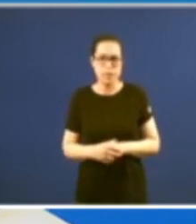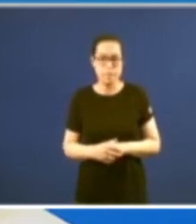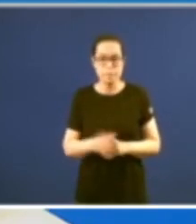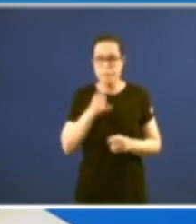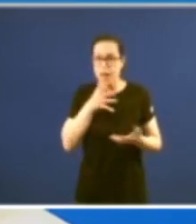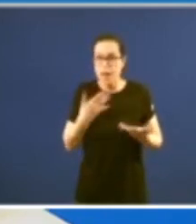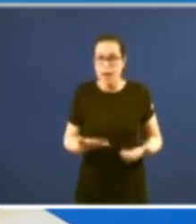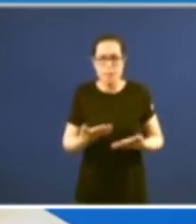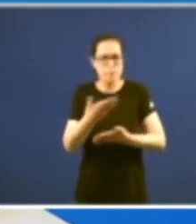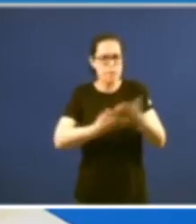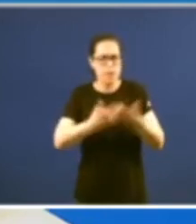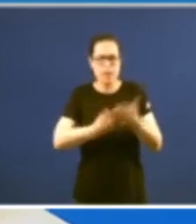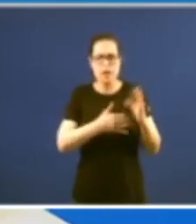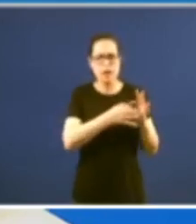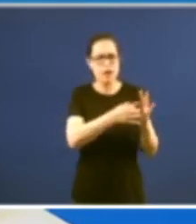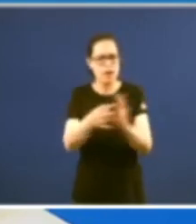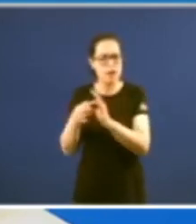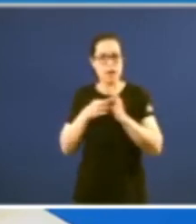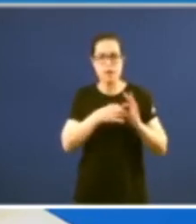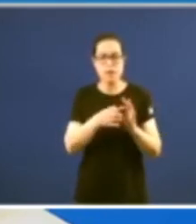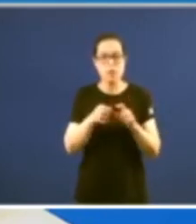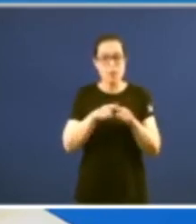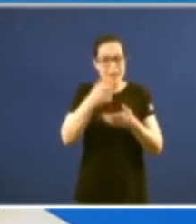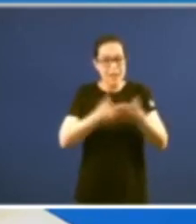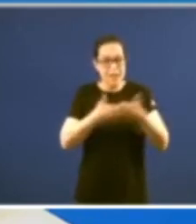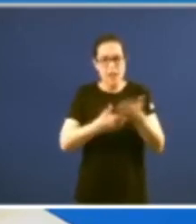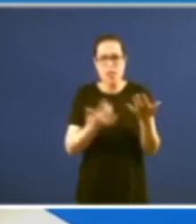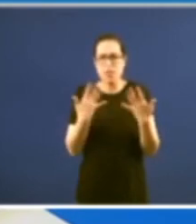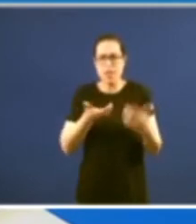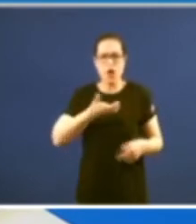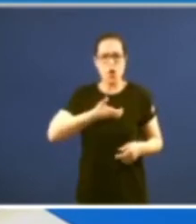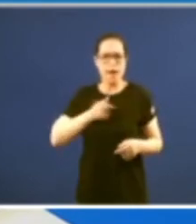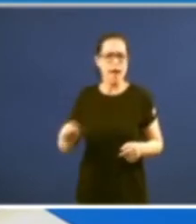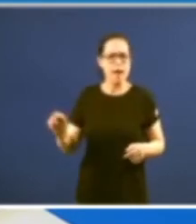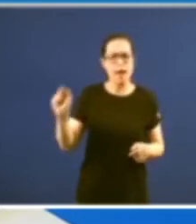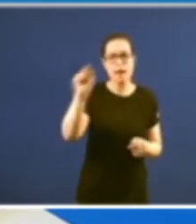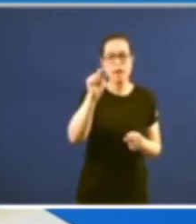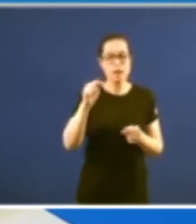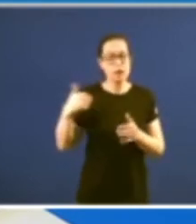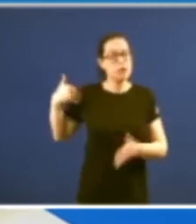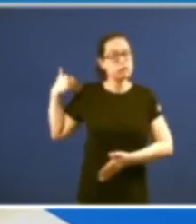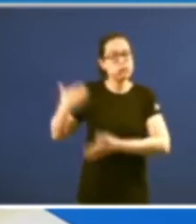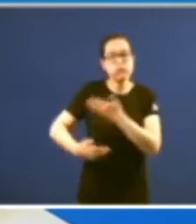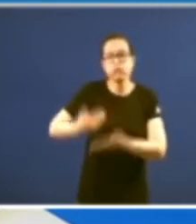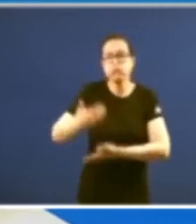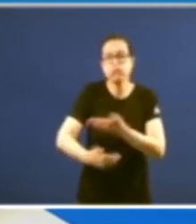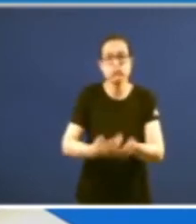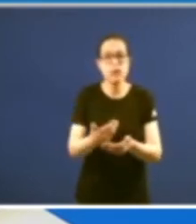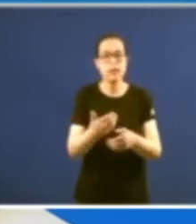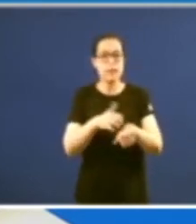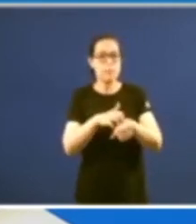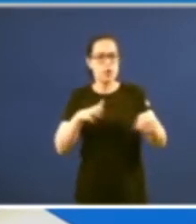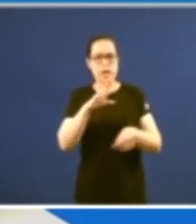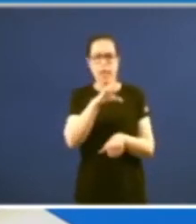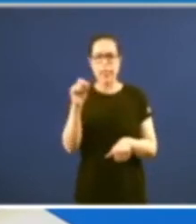mediático formado por unha decena de periódicos de información local cunha transectoria que na maioria dos casos supera o século de